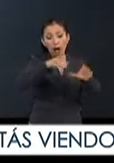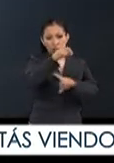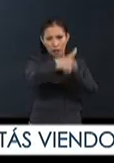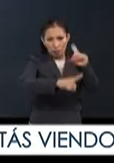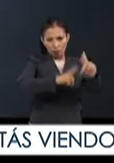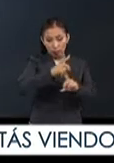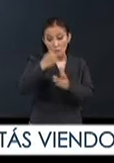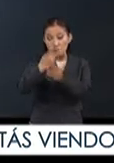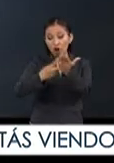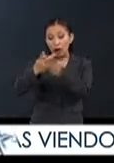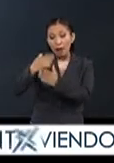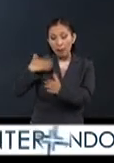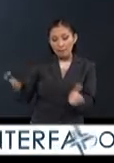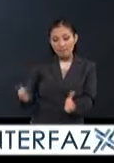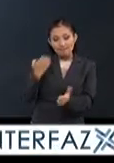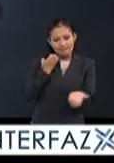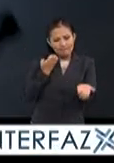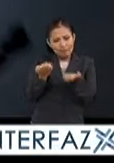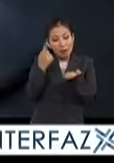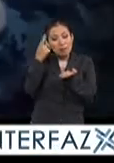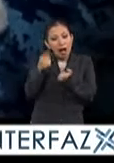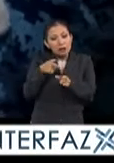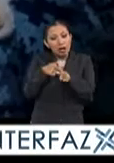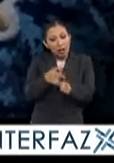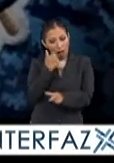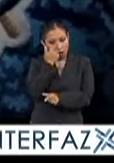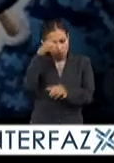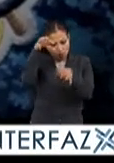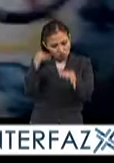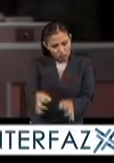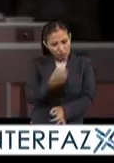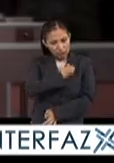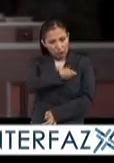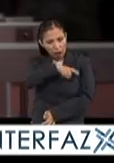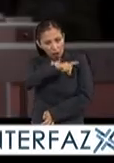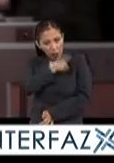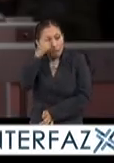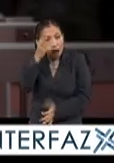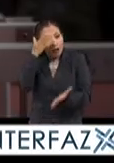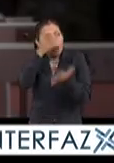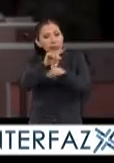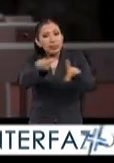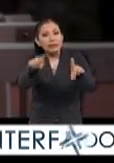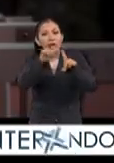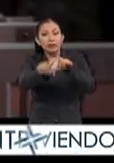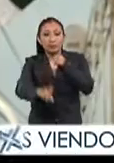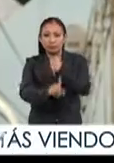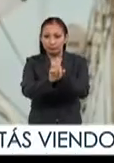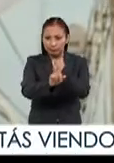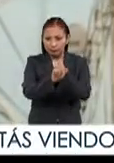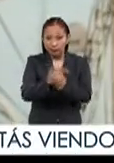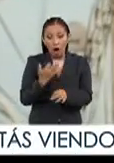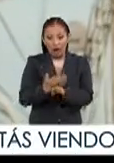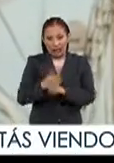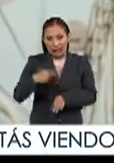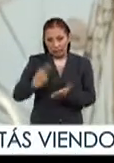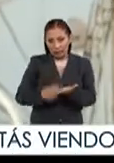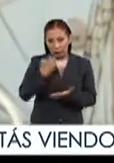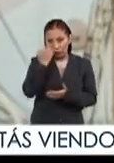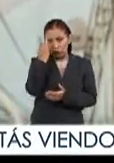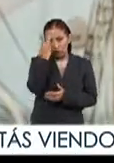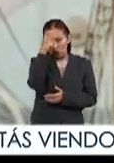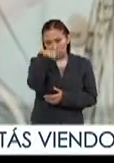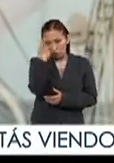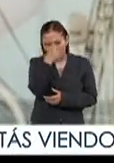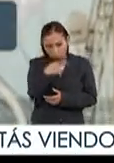deportivas y un programa de activación física para mantener a sus alumnos en buena forma para enfrentar los diferentes desafíos ahorita en la escuela se tienen